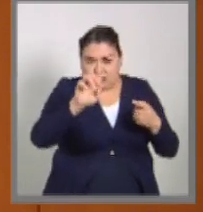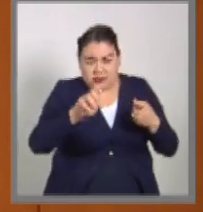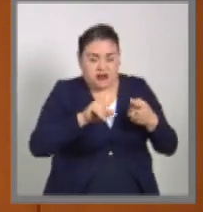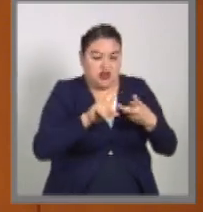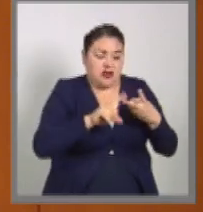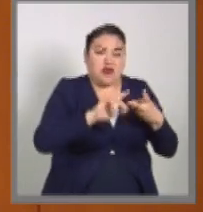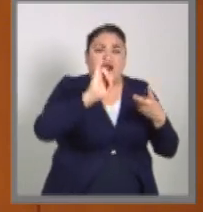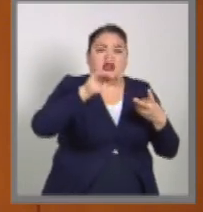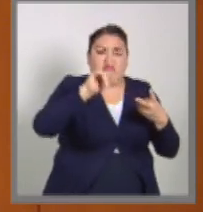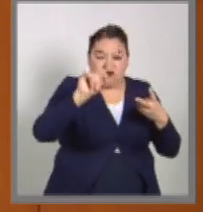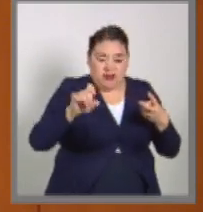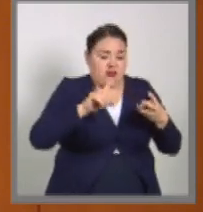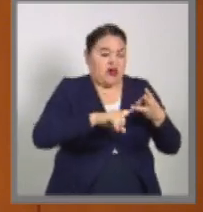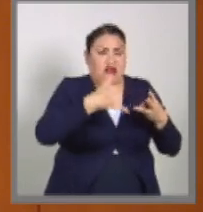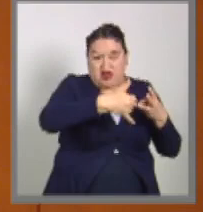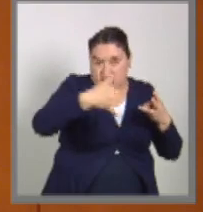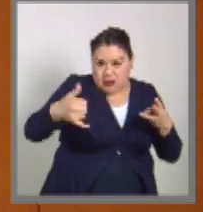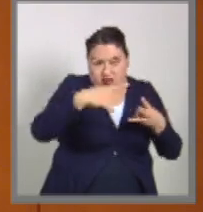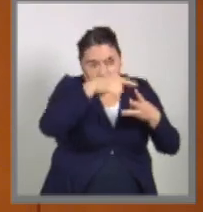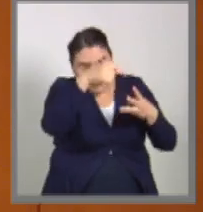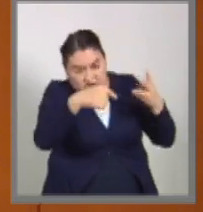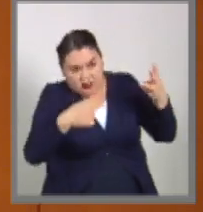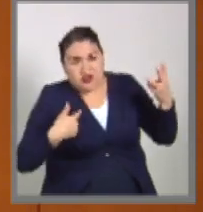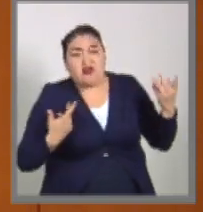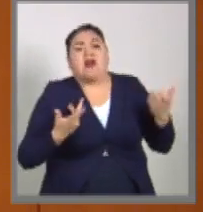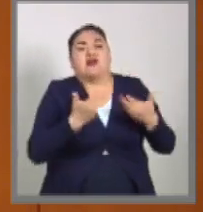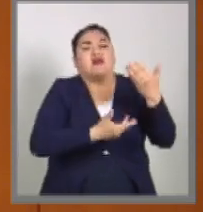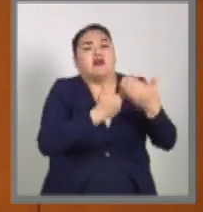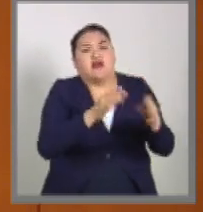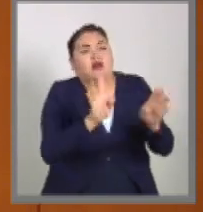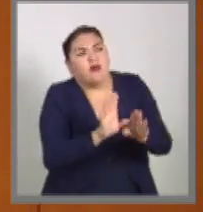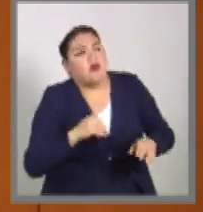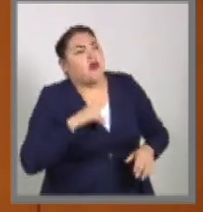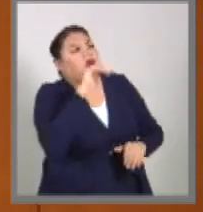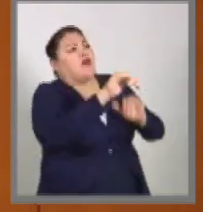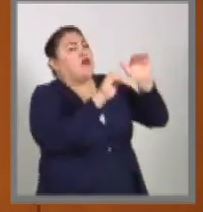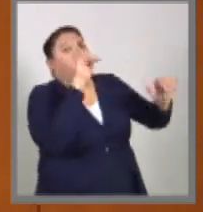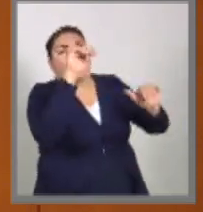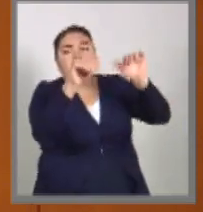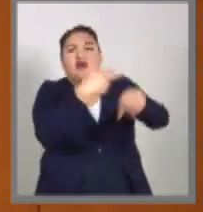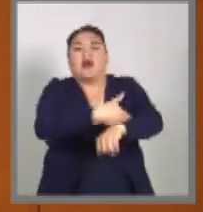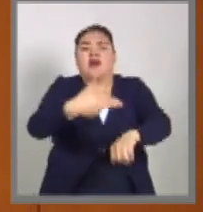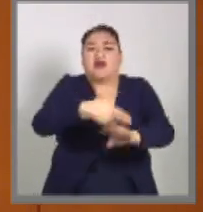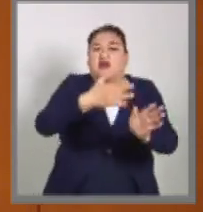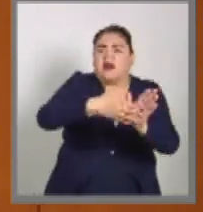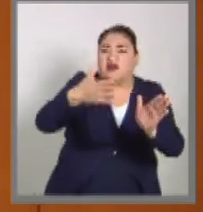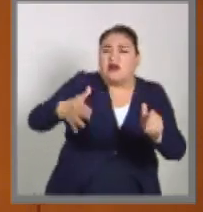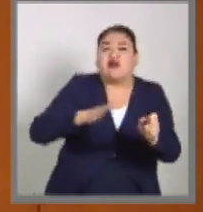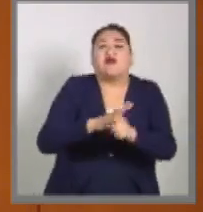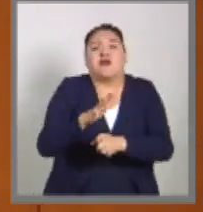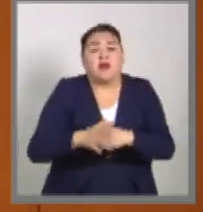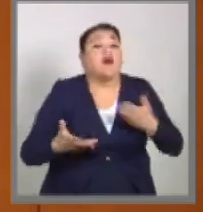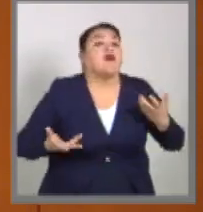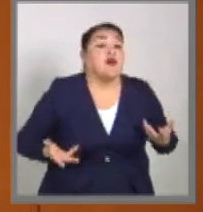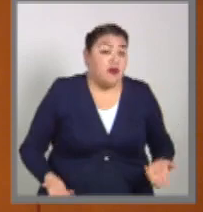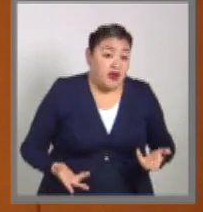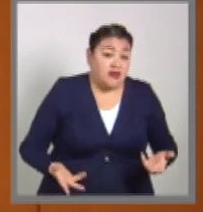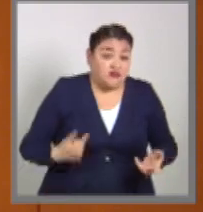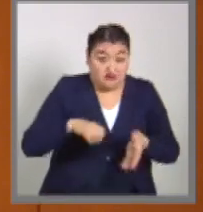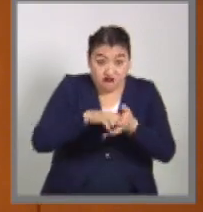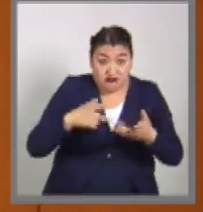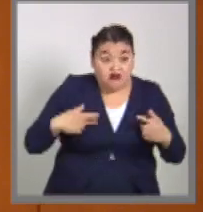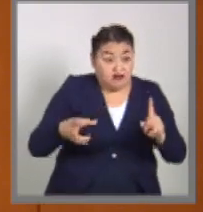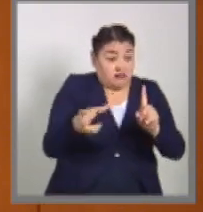Infonavit, etcétera. Cómo tiene que tratarse, a dónde tienen que recurrir cuando en la eventualidad de que esa